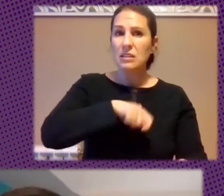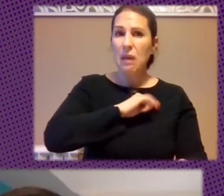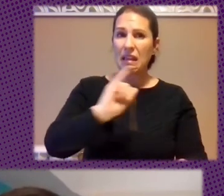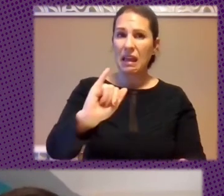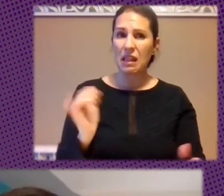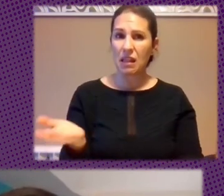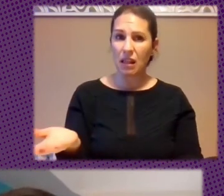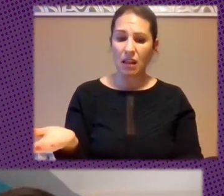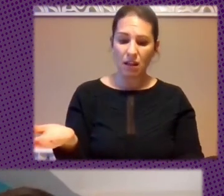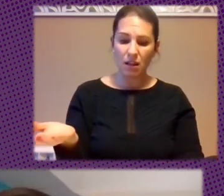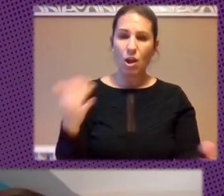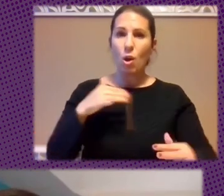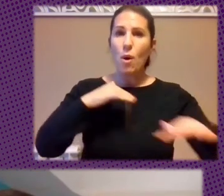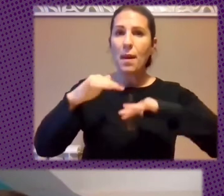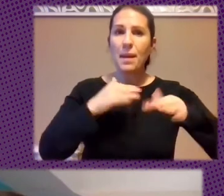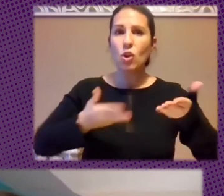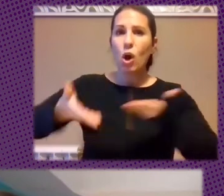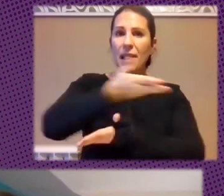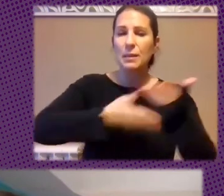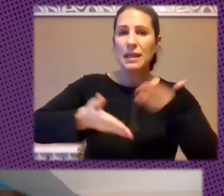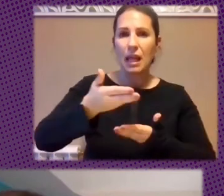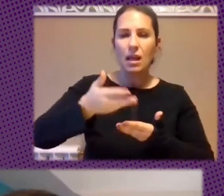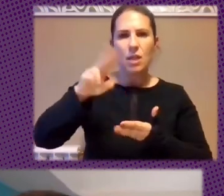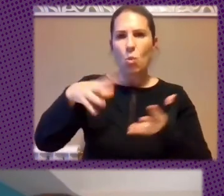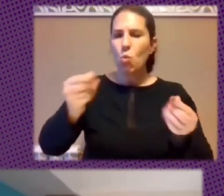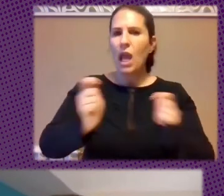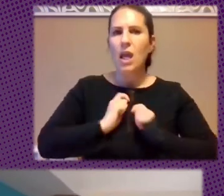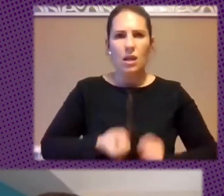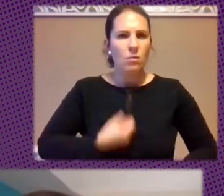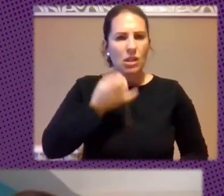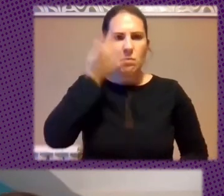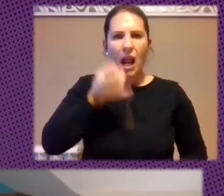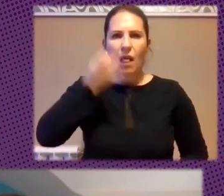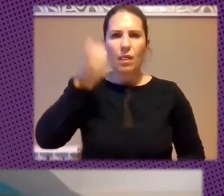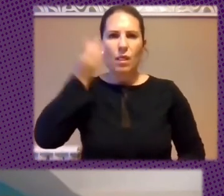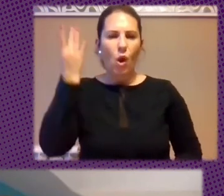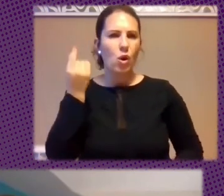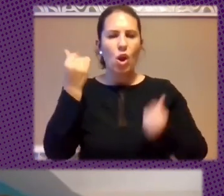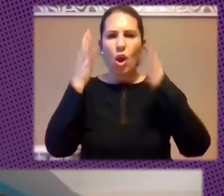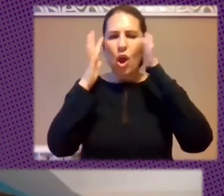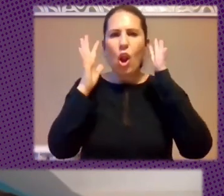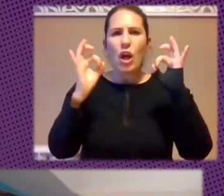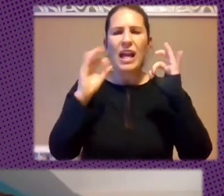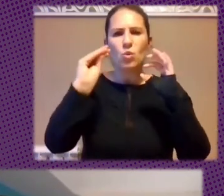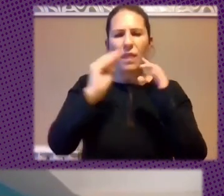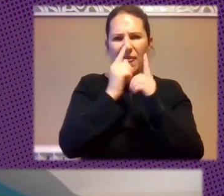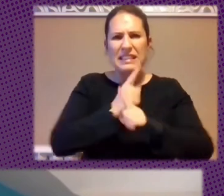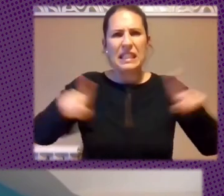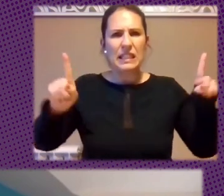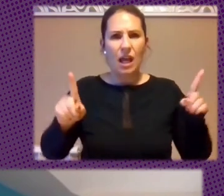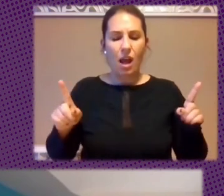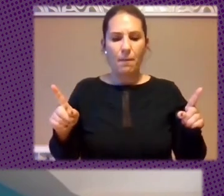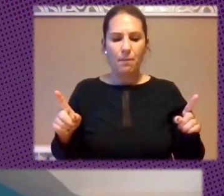Movimiento Cooperativista Es Súper Inspirador En Una Lógica Distinta Por supuesto